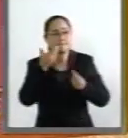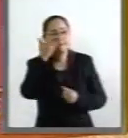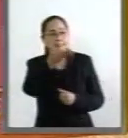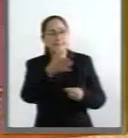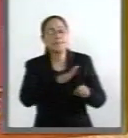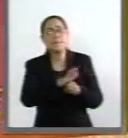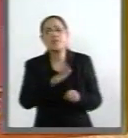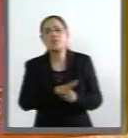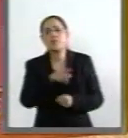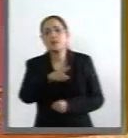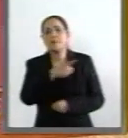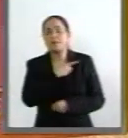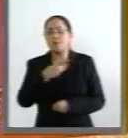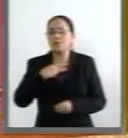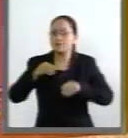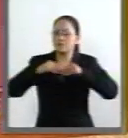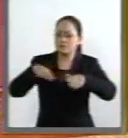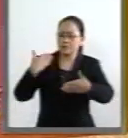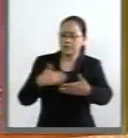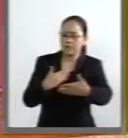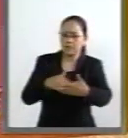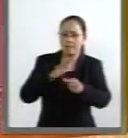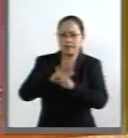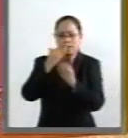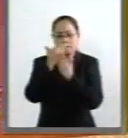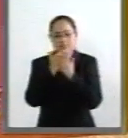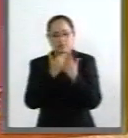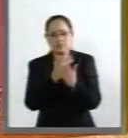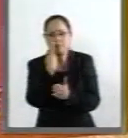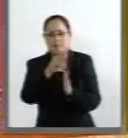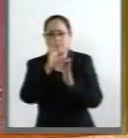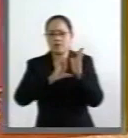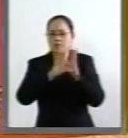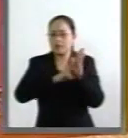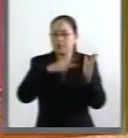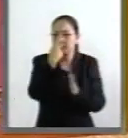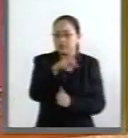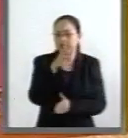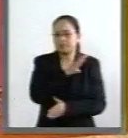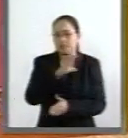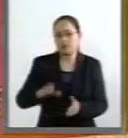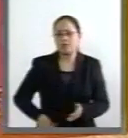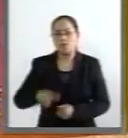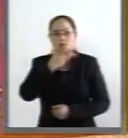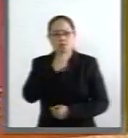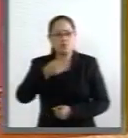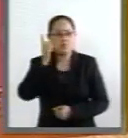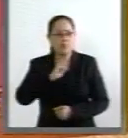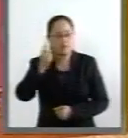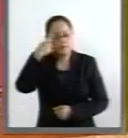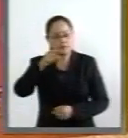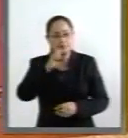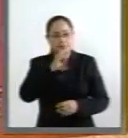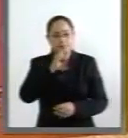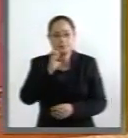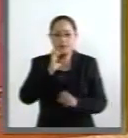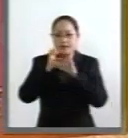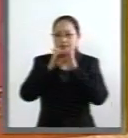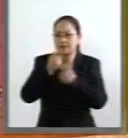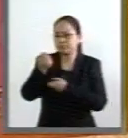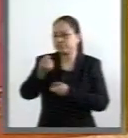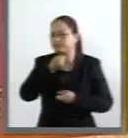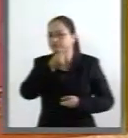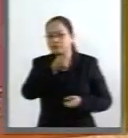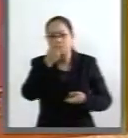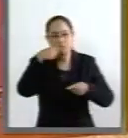que se publiquen los expedientes de las y los candidatos, llevar a cabo entrevistas públicas de las y